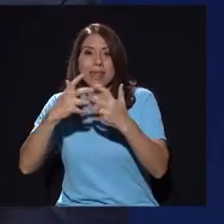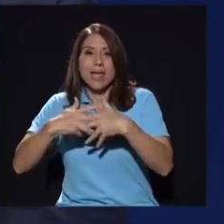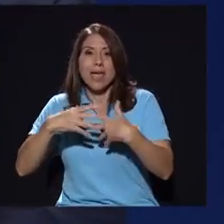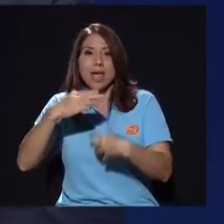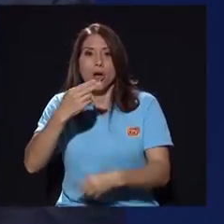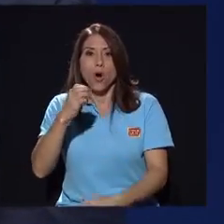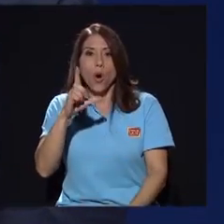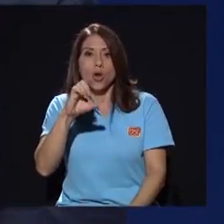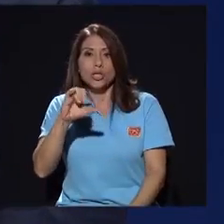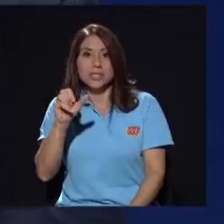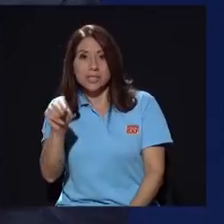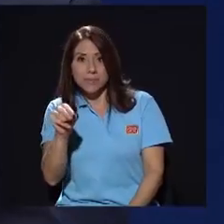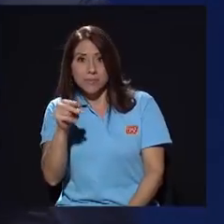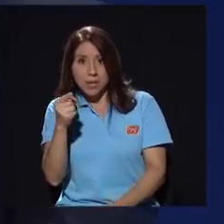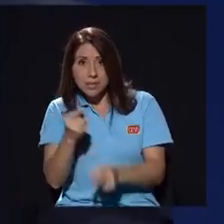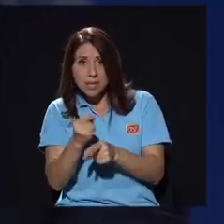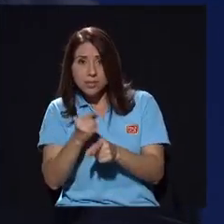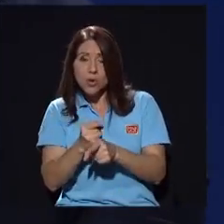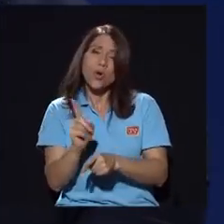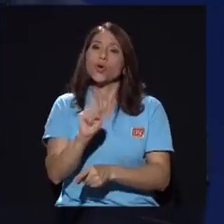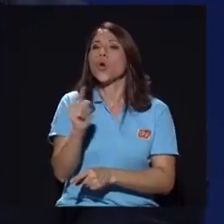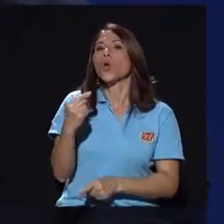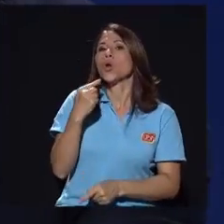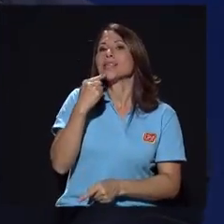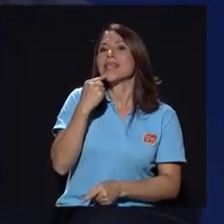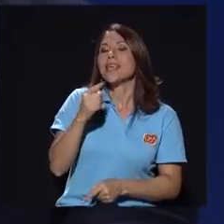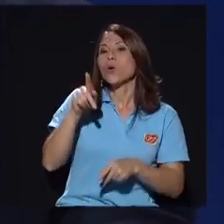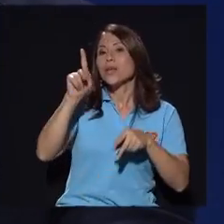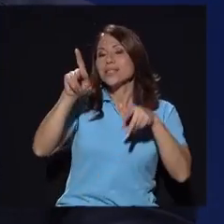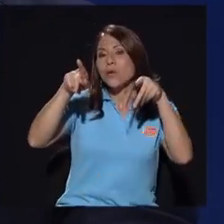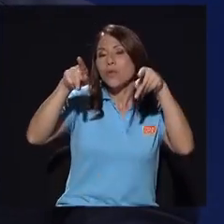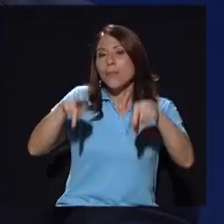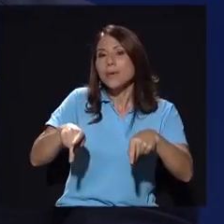y bueno lo que es correcto es que uno de los directivos